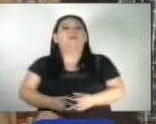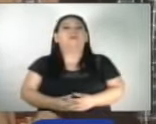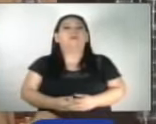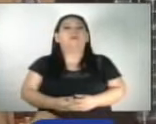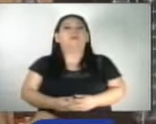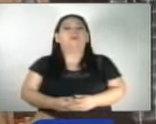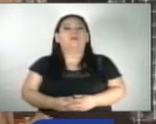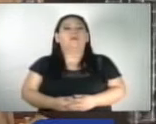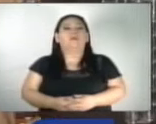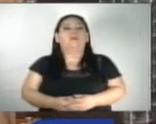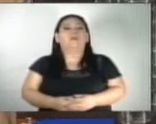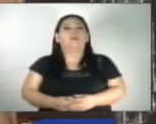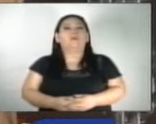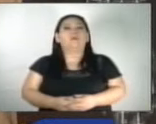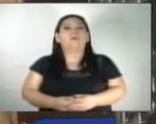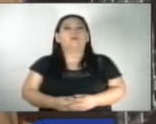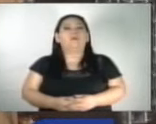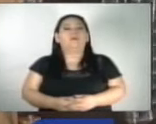por ciento